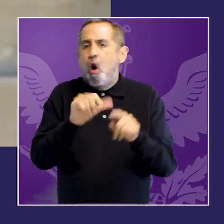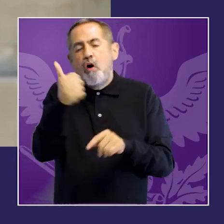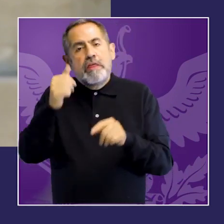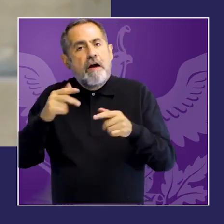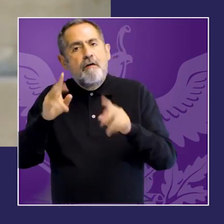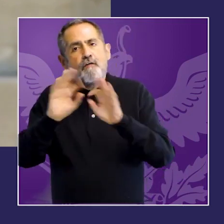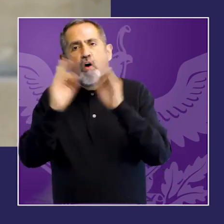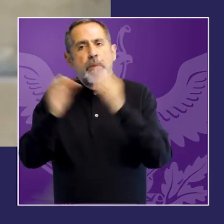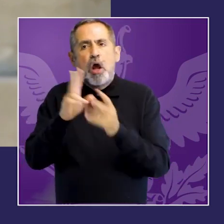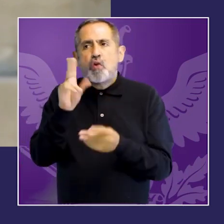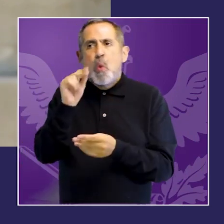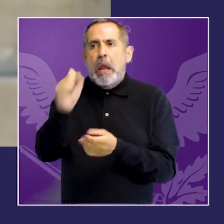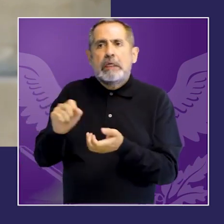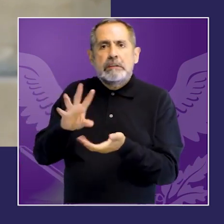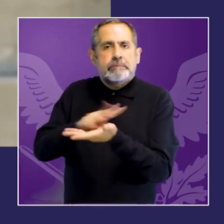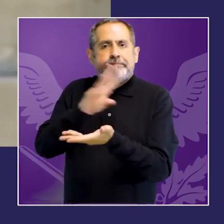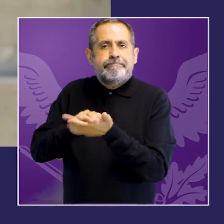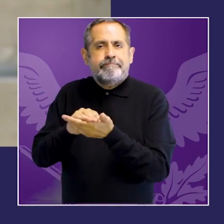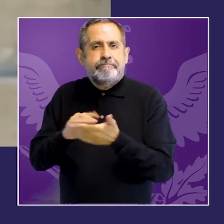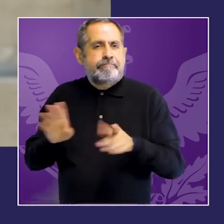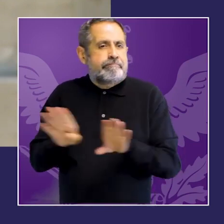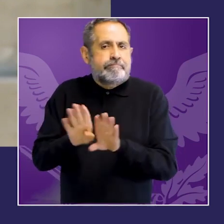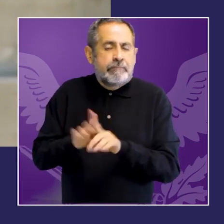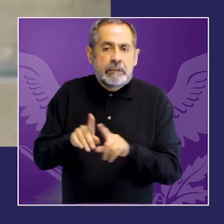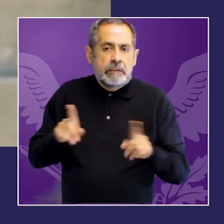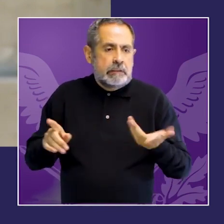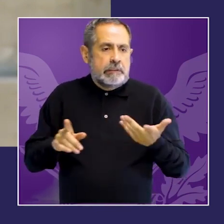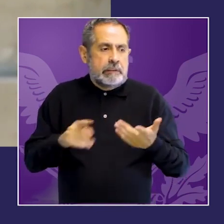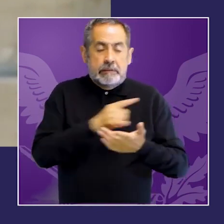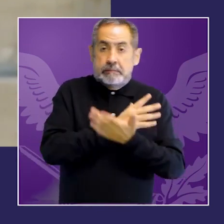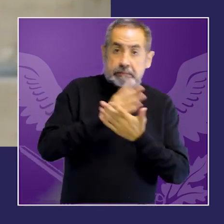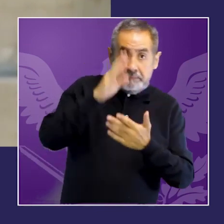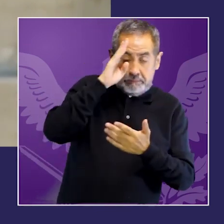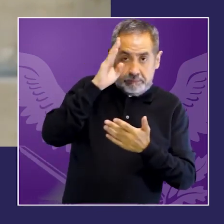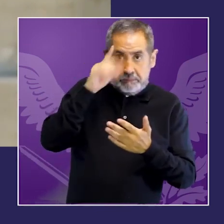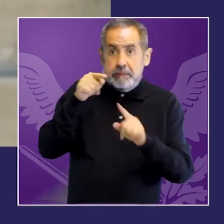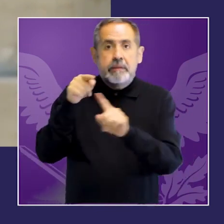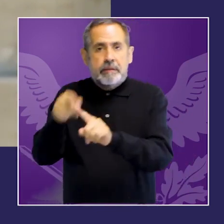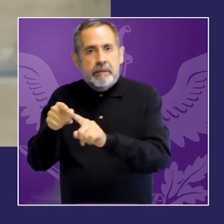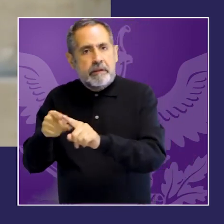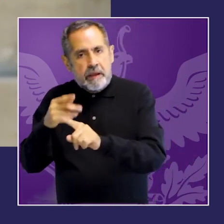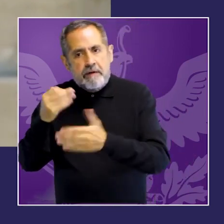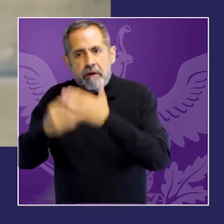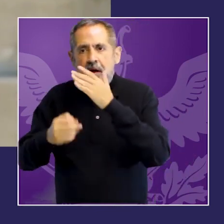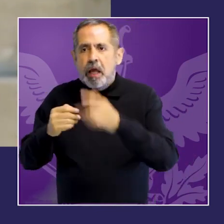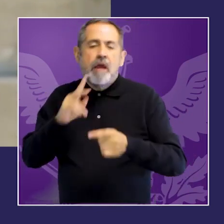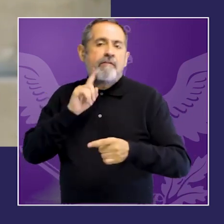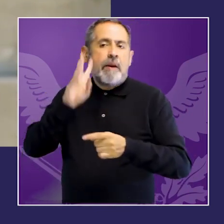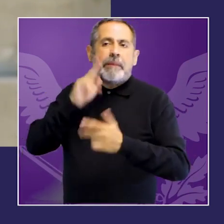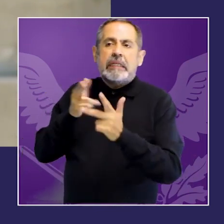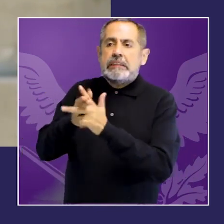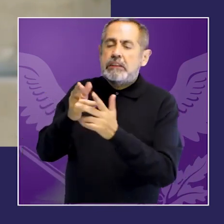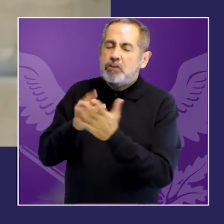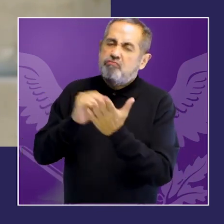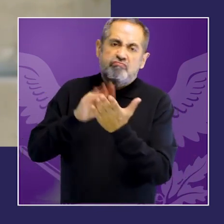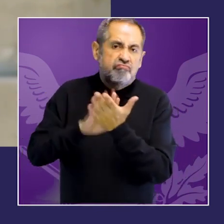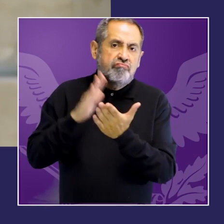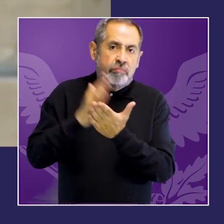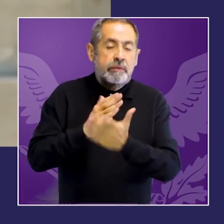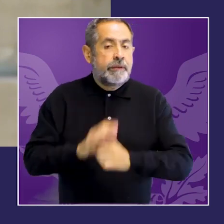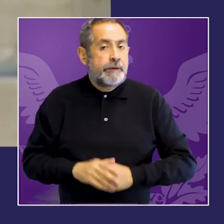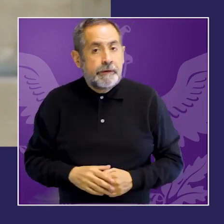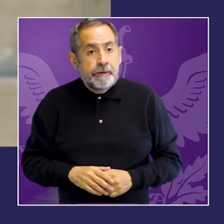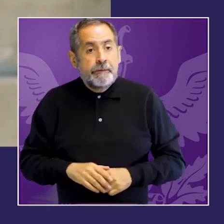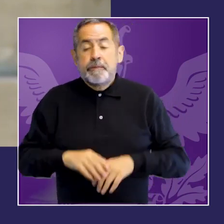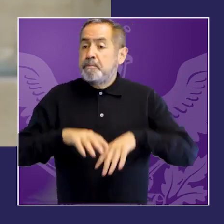del concepto de violencia de género incluido en muchos de estos tipos penales el contexto y las características de